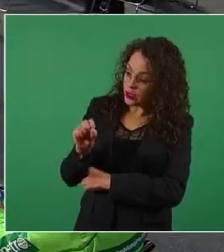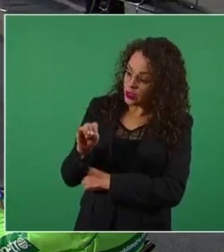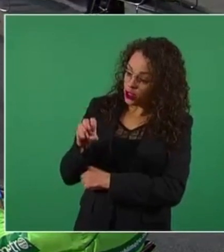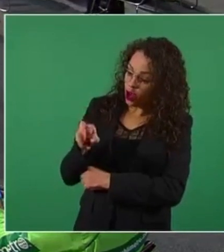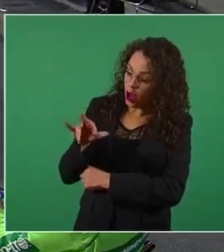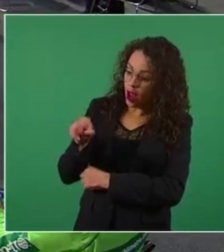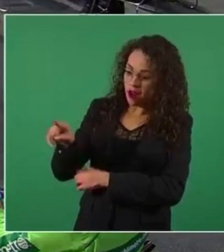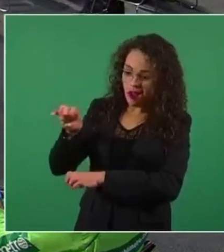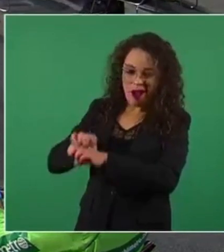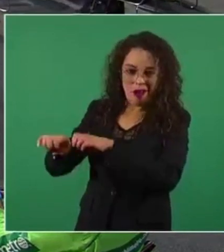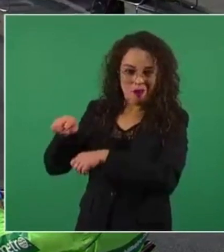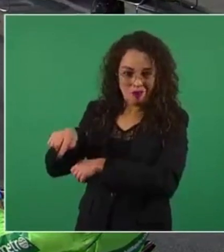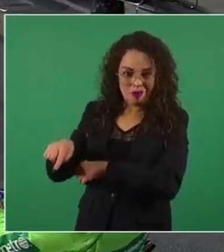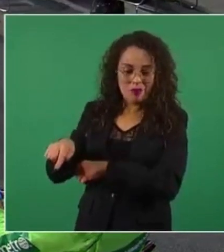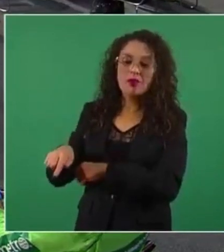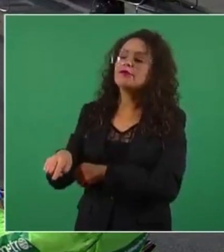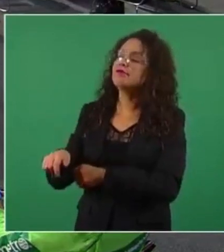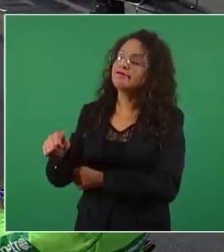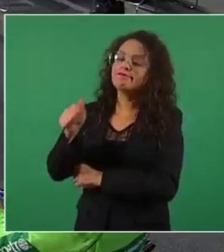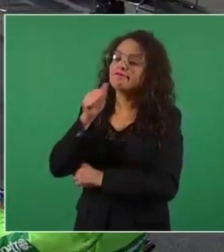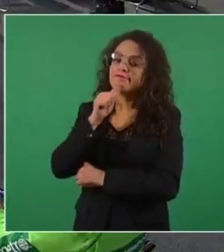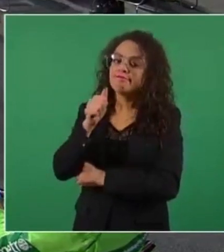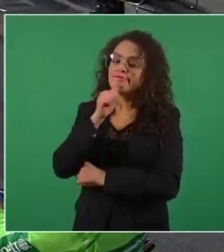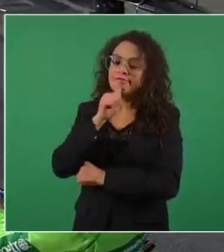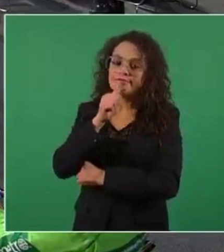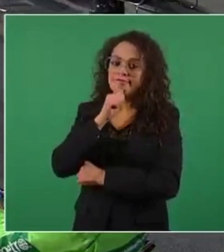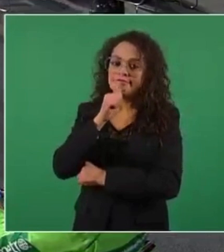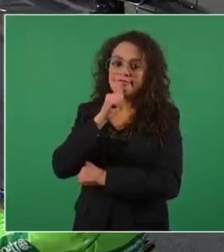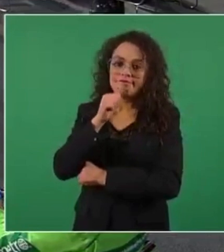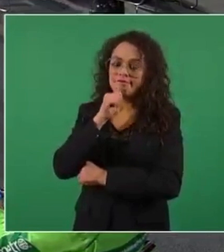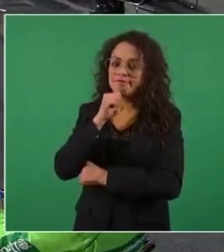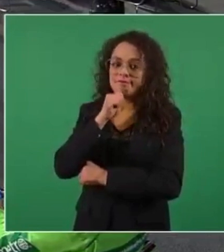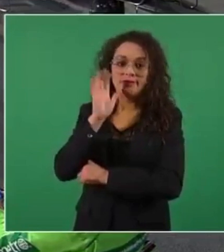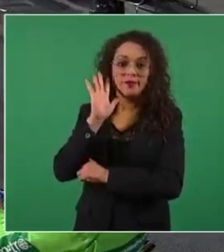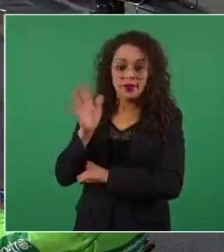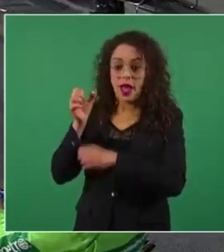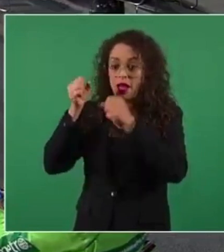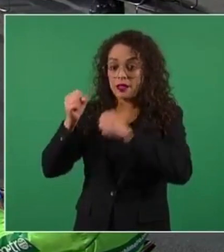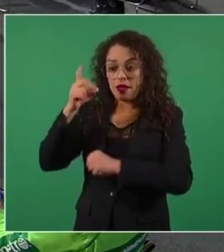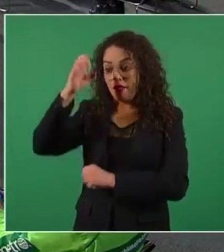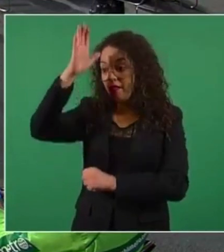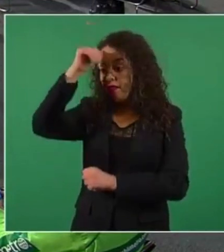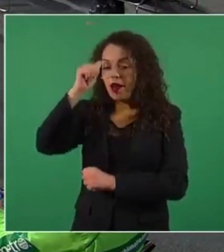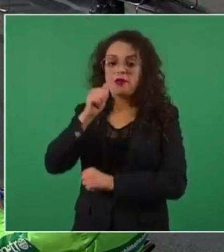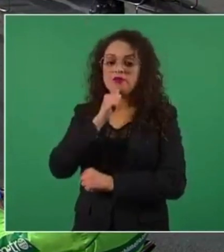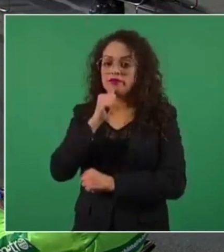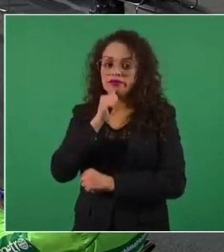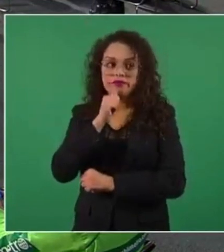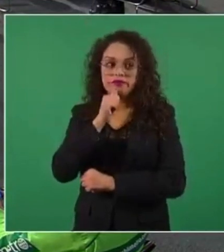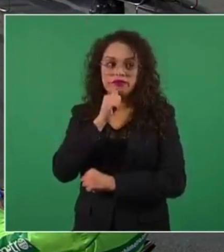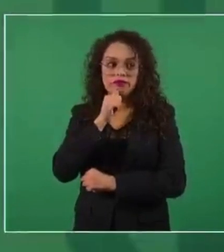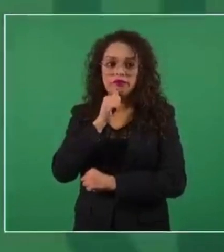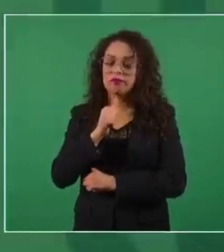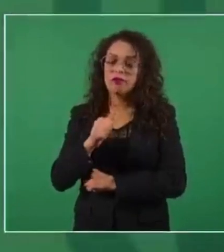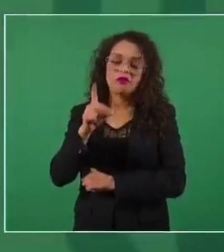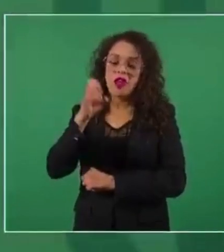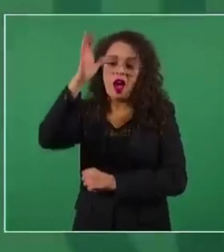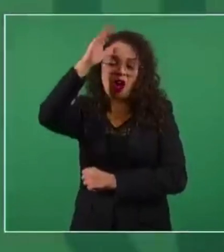alguna inconformidad. Ayer hubo una manifestación sobre esto. Están pidiendo